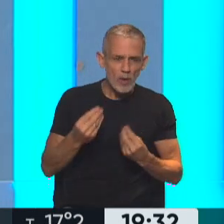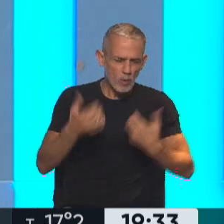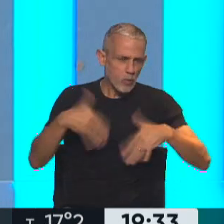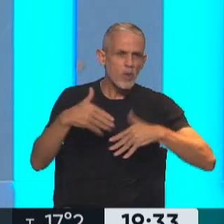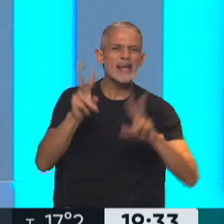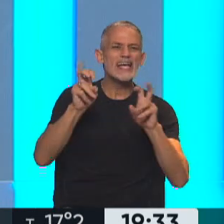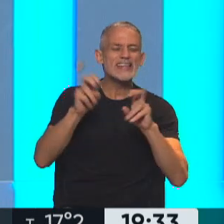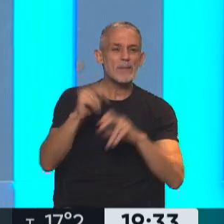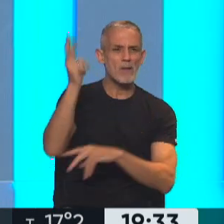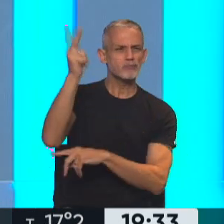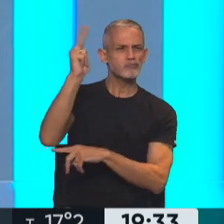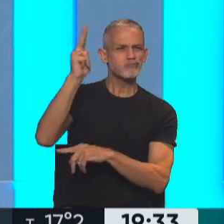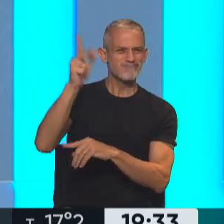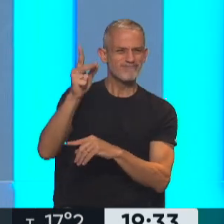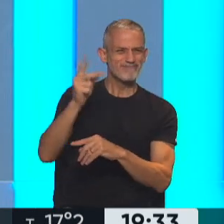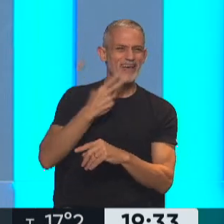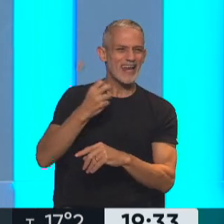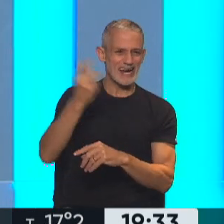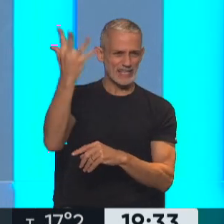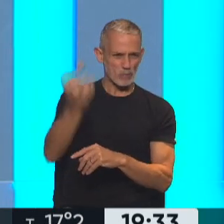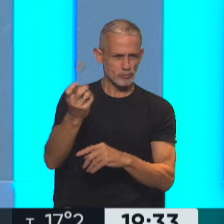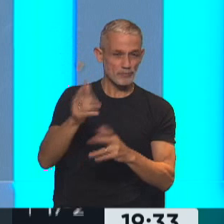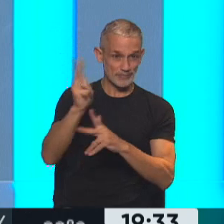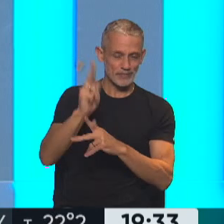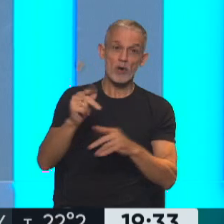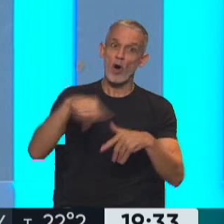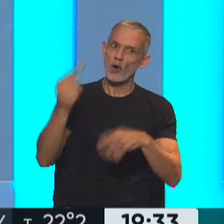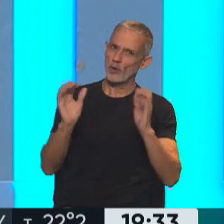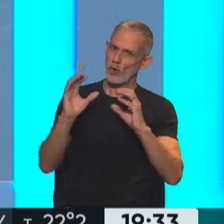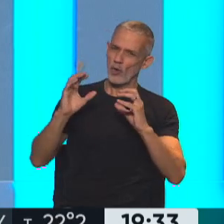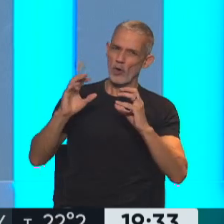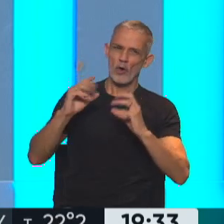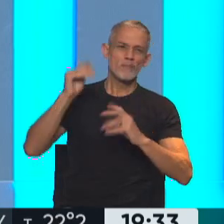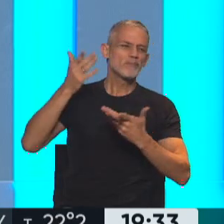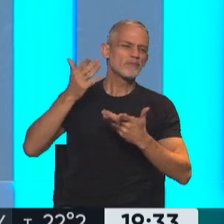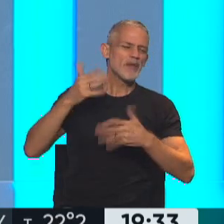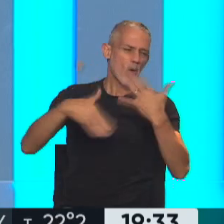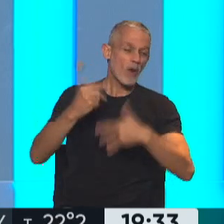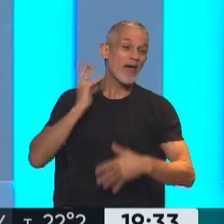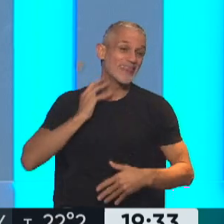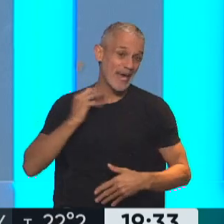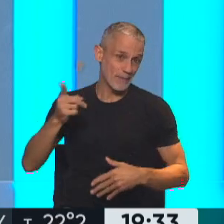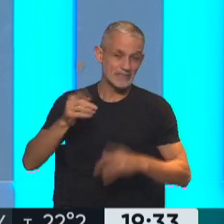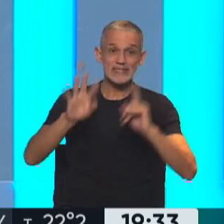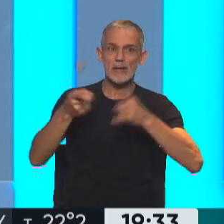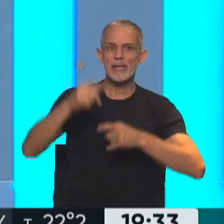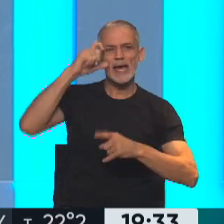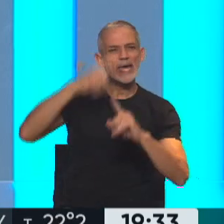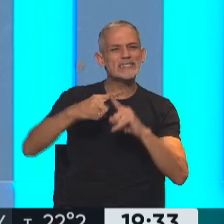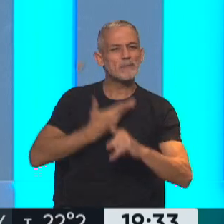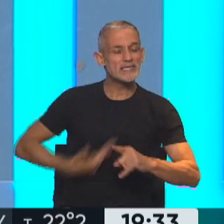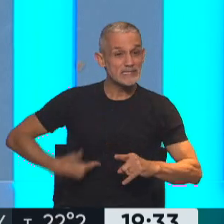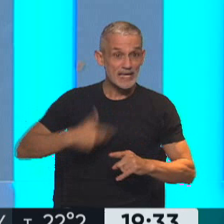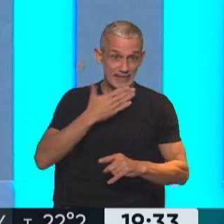en el tema de parques eólicos, junto con otro exfutbolista, Carlos Tevez, pero también con el expresidente de Boca,